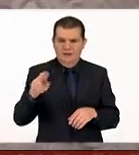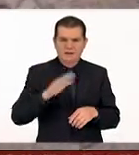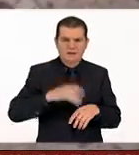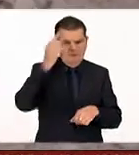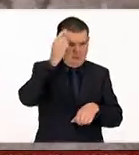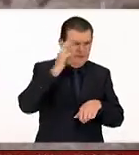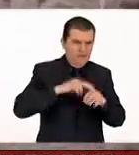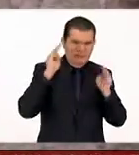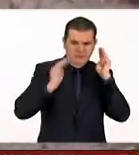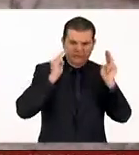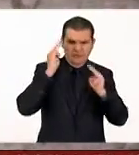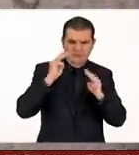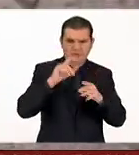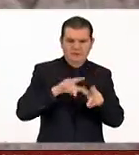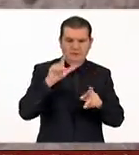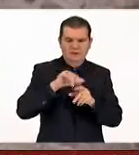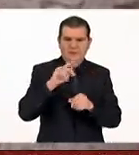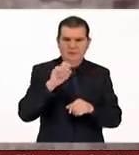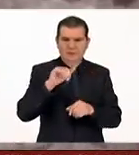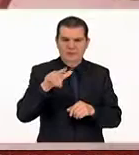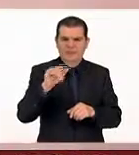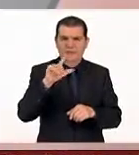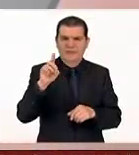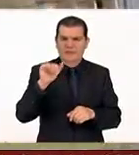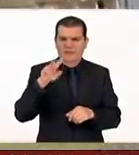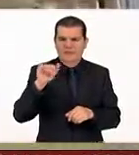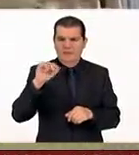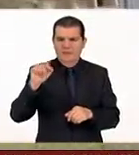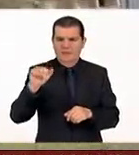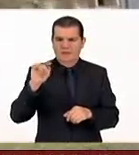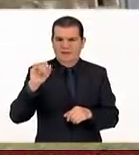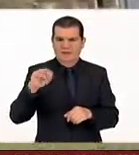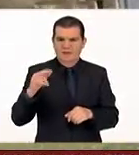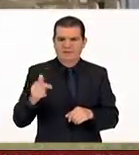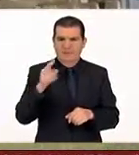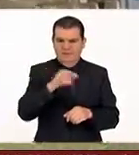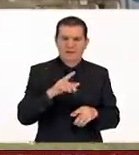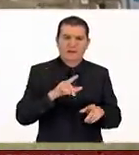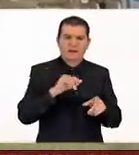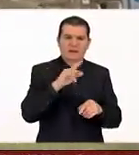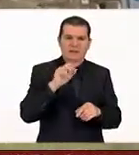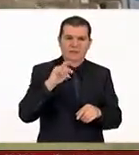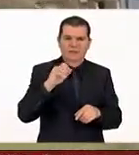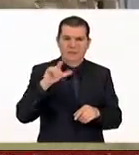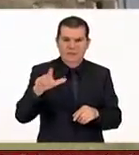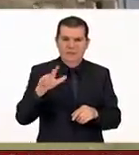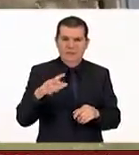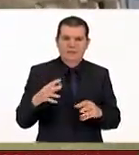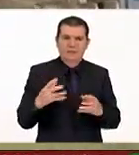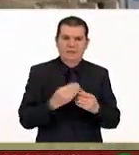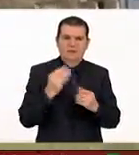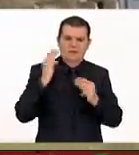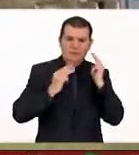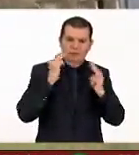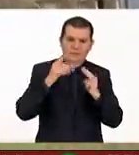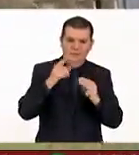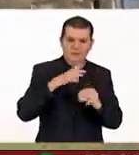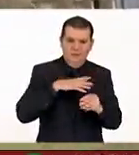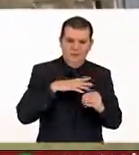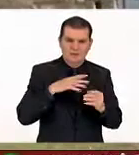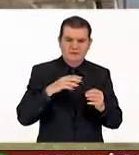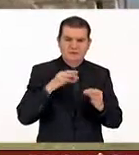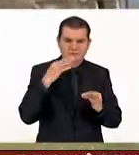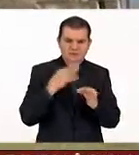el director de museos de la ciudad de Liverpool David Fleming. Así el puerto de Liverpool y su World Museum se visten de